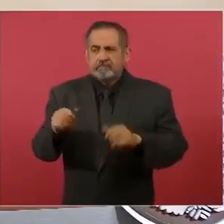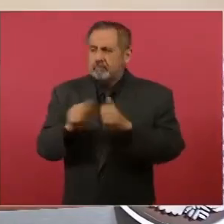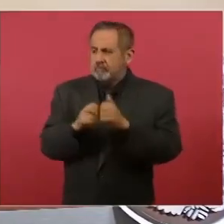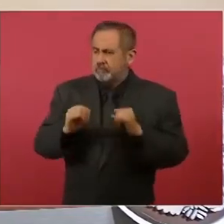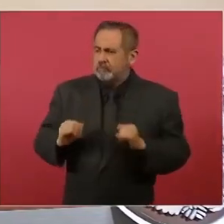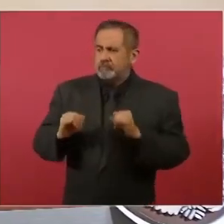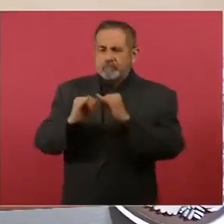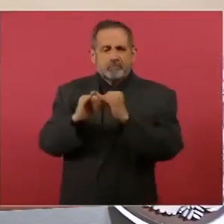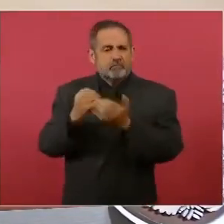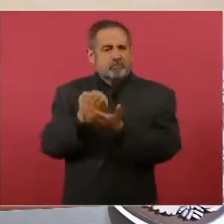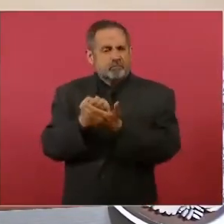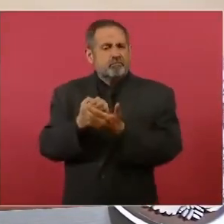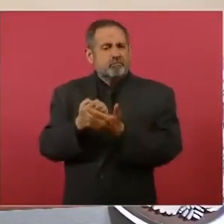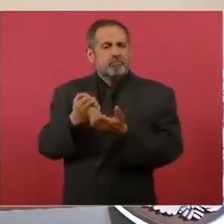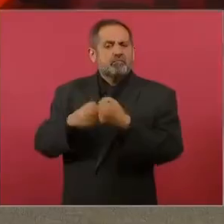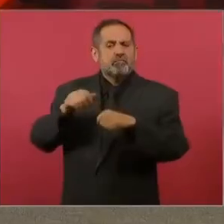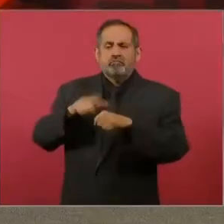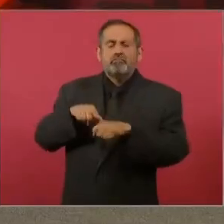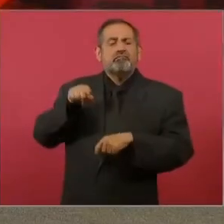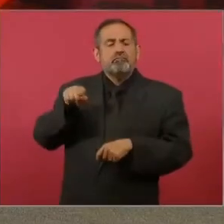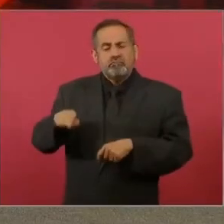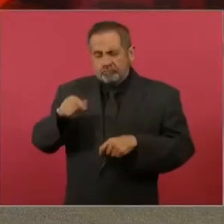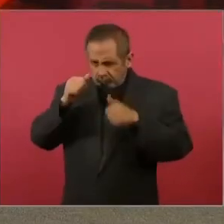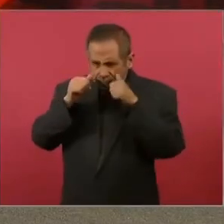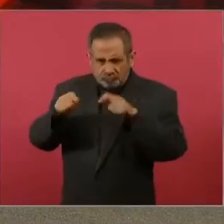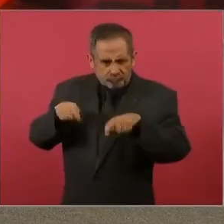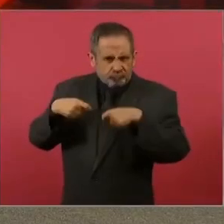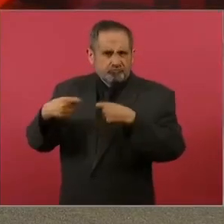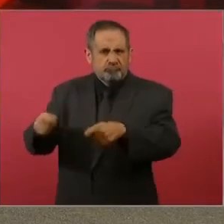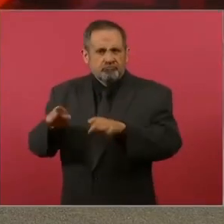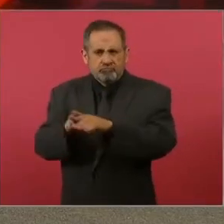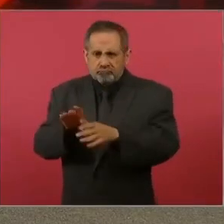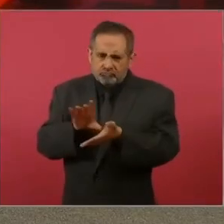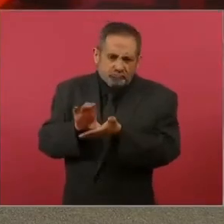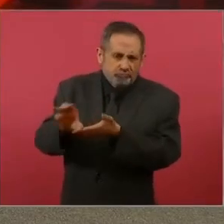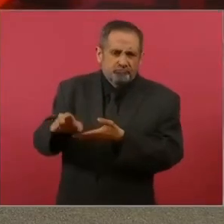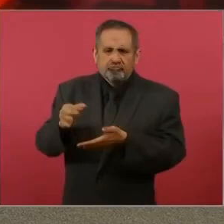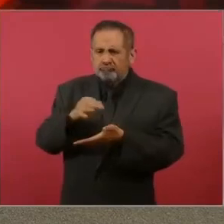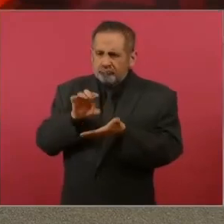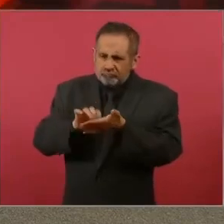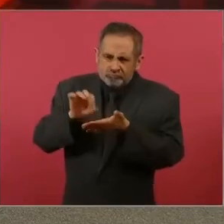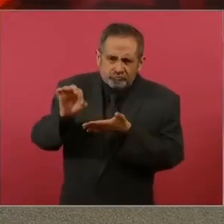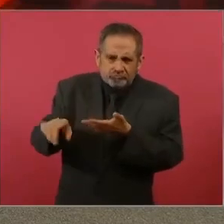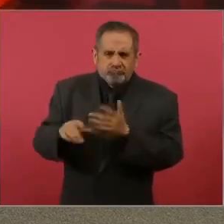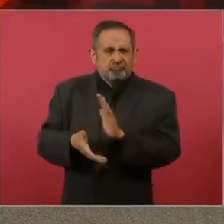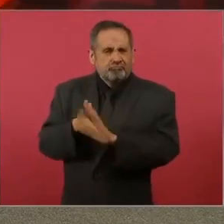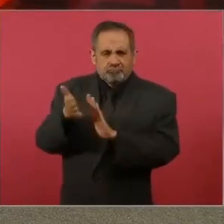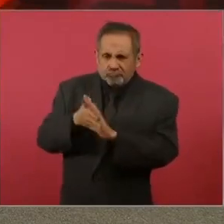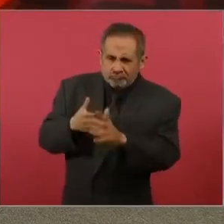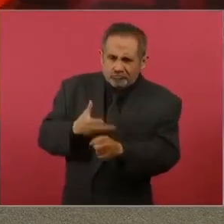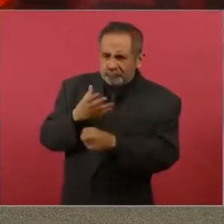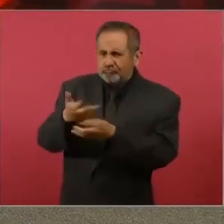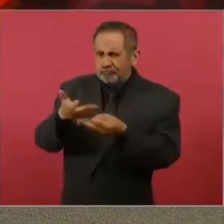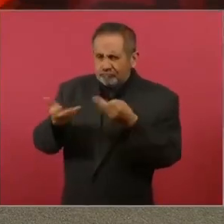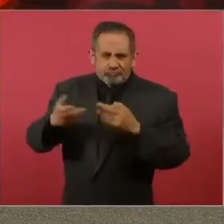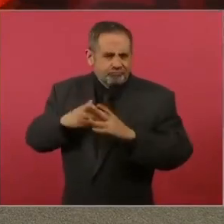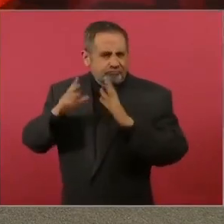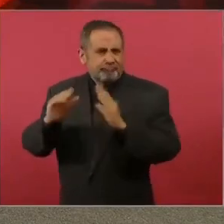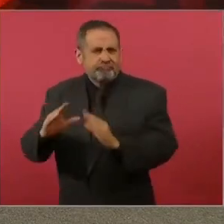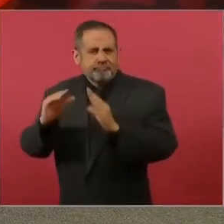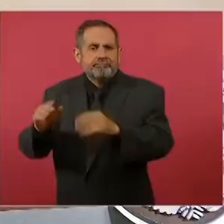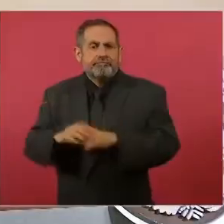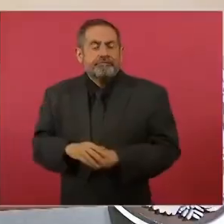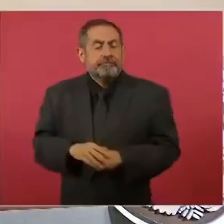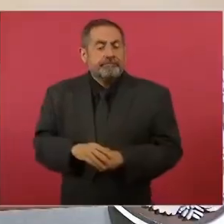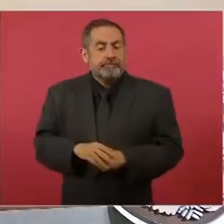Instituto de Economía Social y Solidaria, los cuales serán destinados a capital semilla, a infraestructura y a capacitación. Y